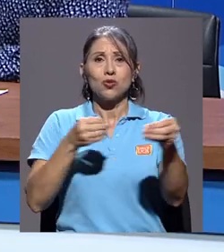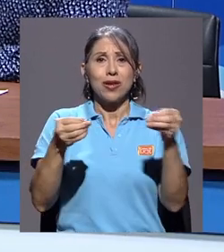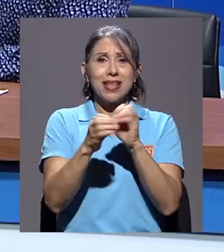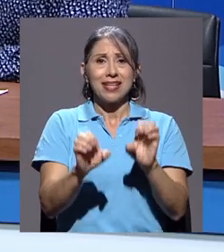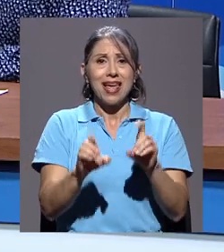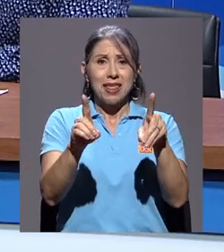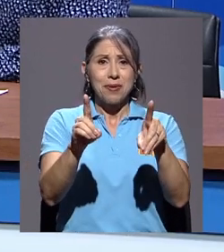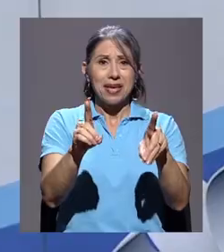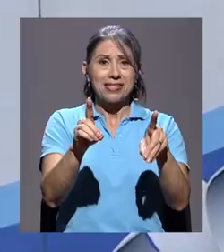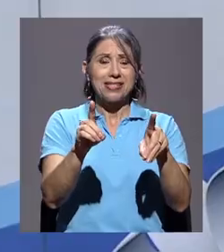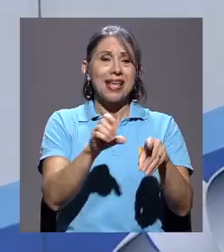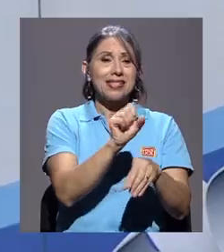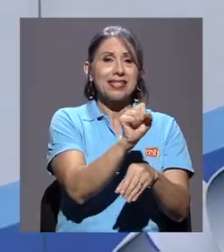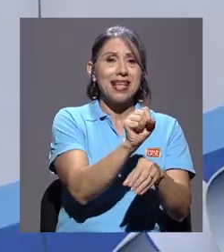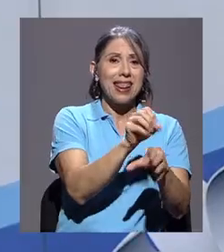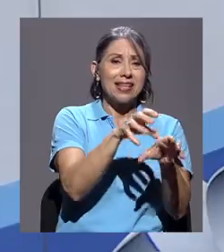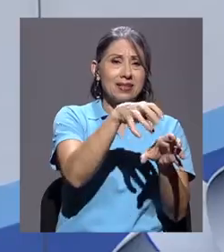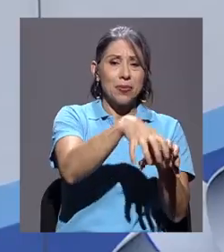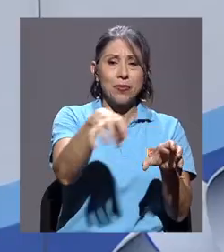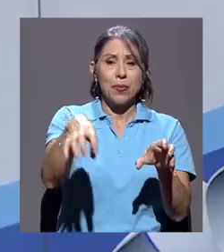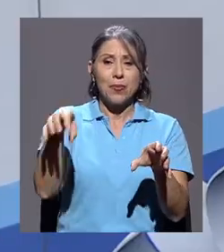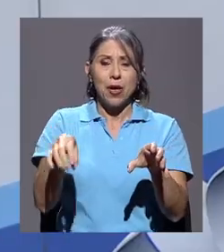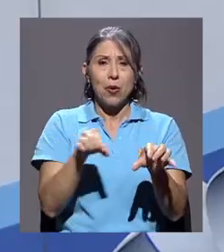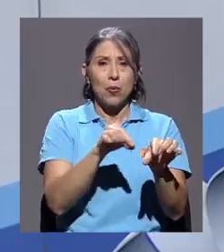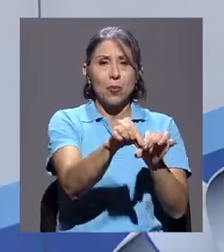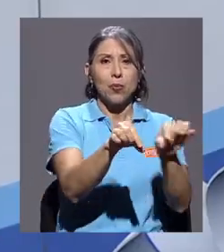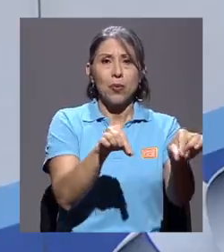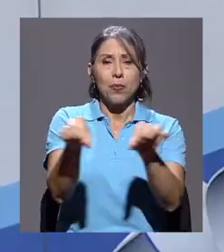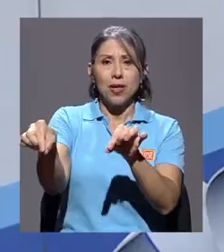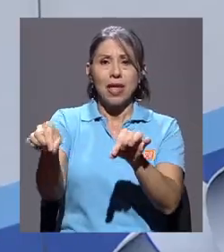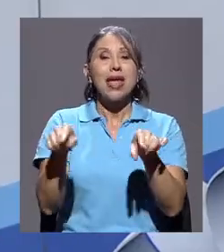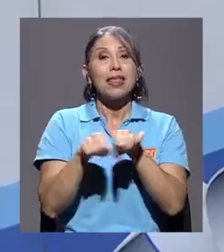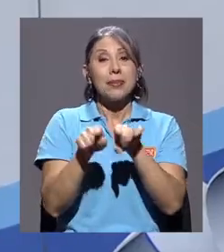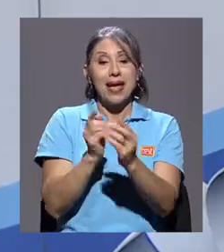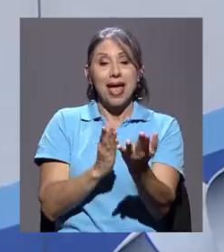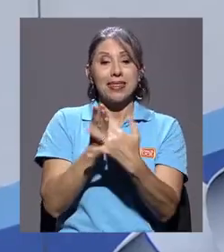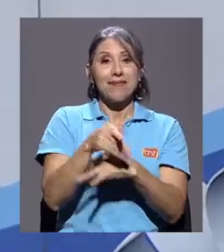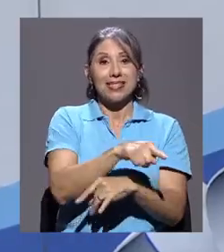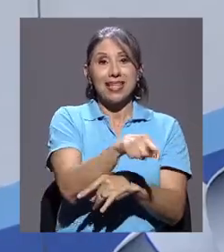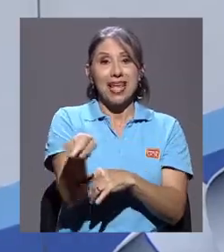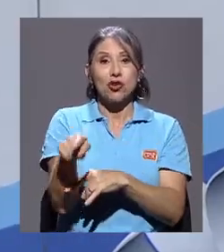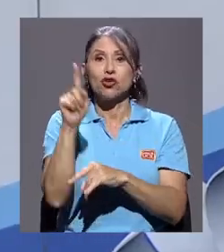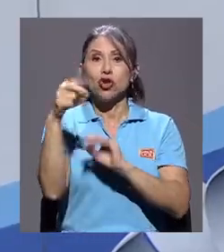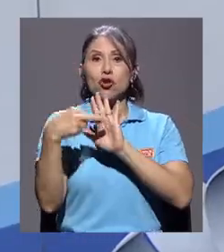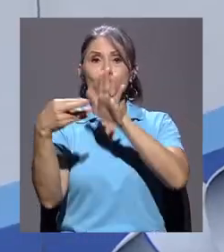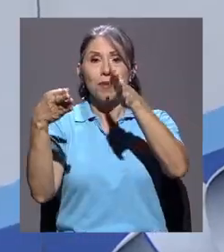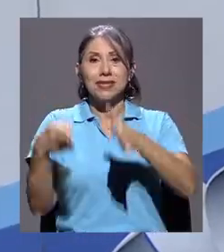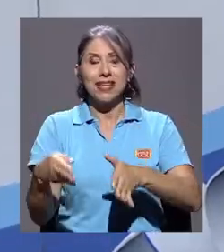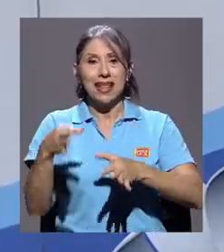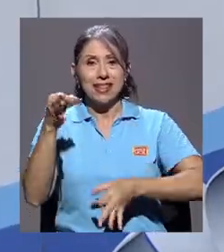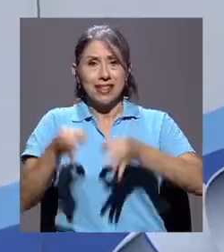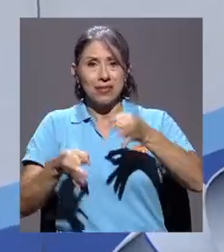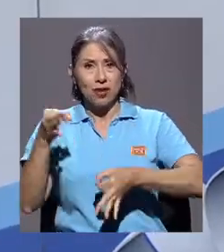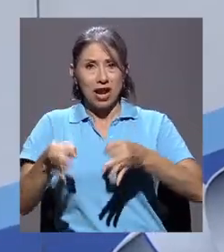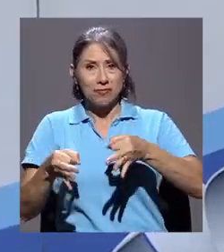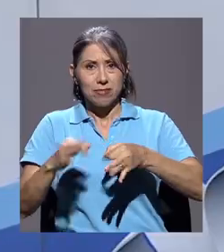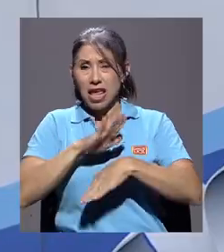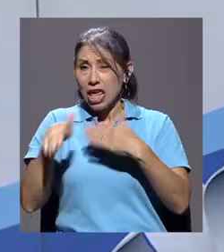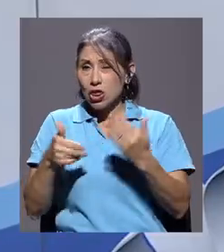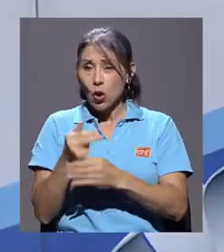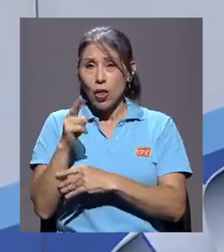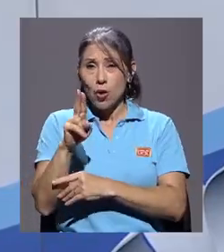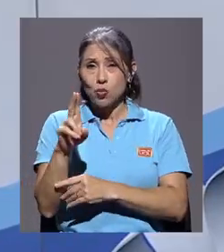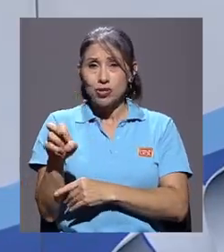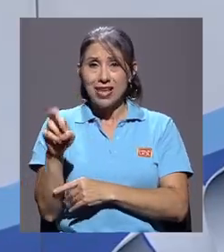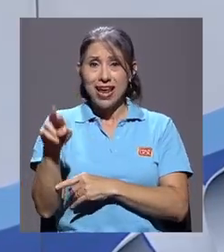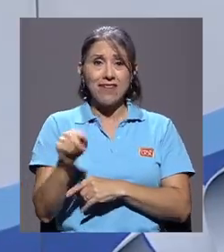las sedes y recintos regionales y a través de ellos y una persona delegada del tribunal que es en todas las sedes y recintos, hay una persona que es